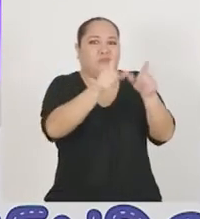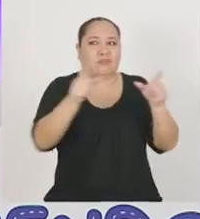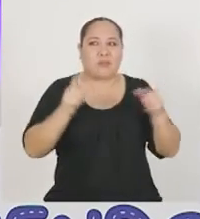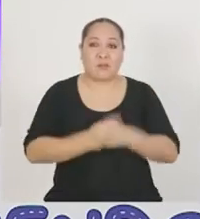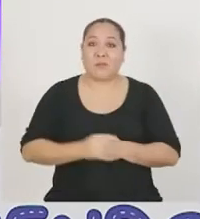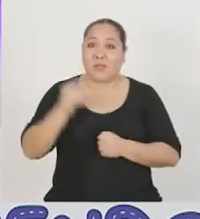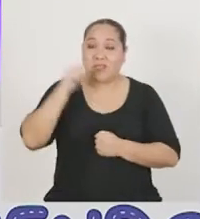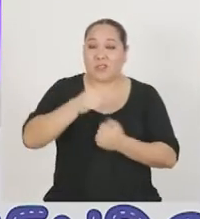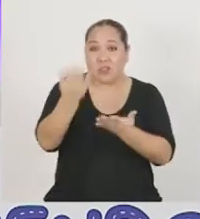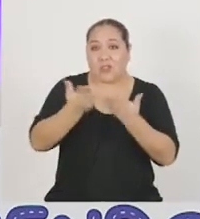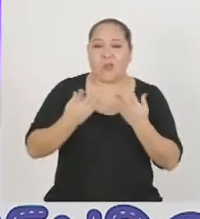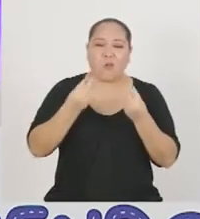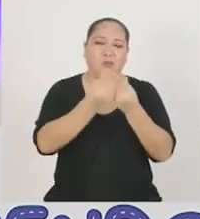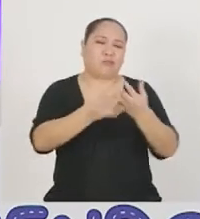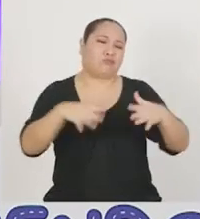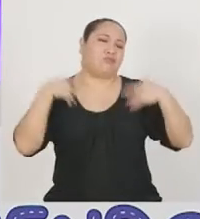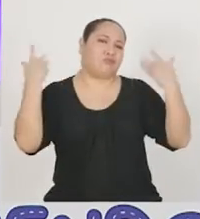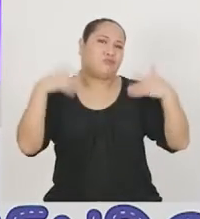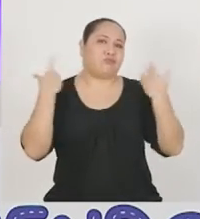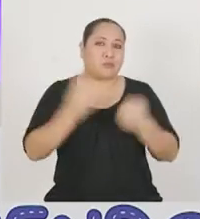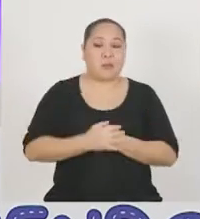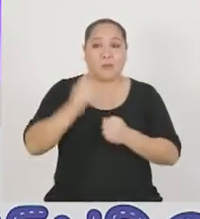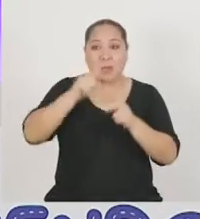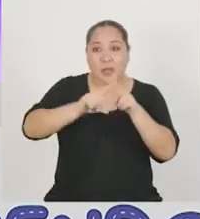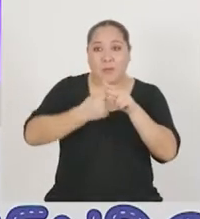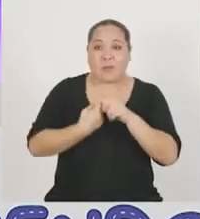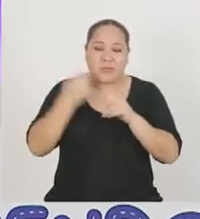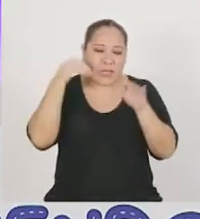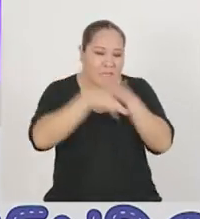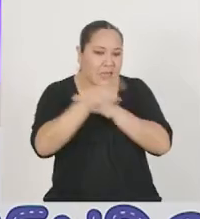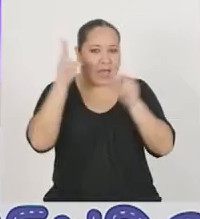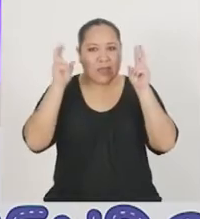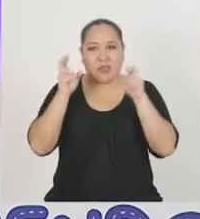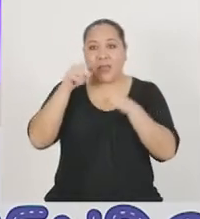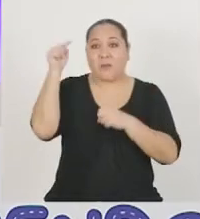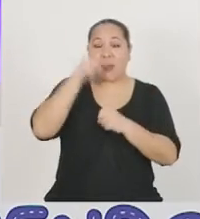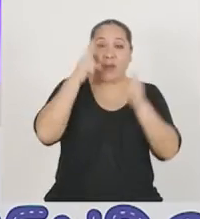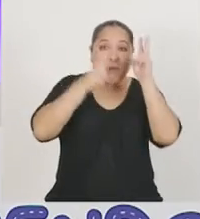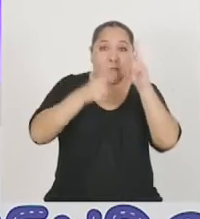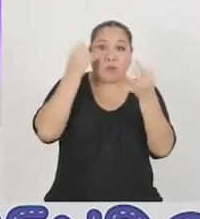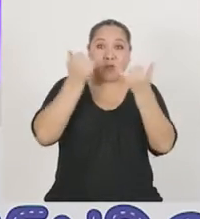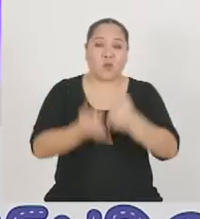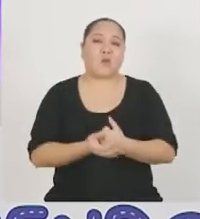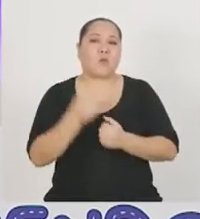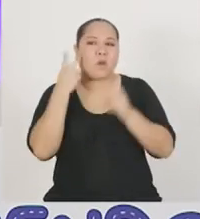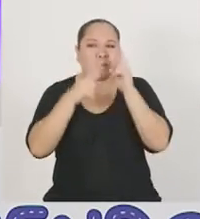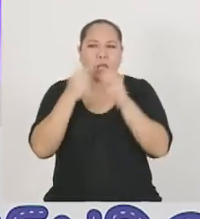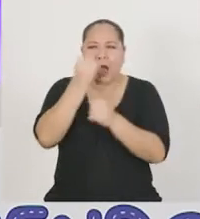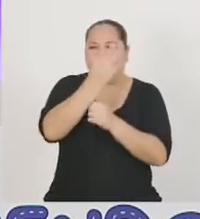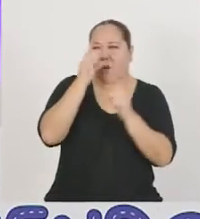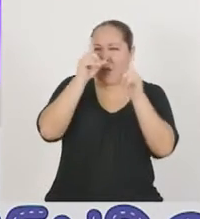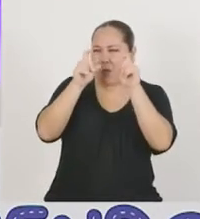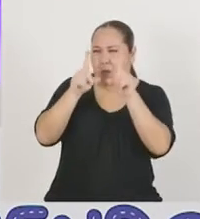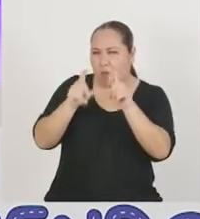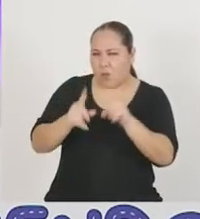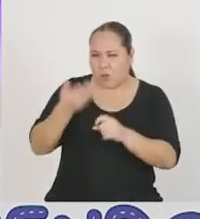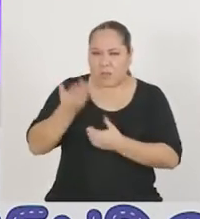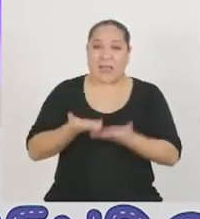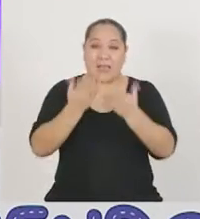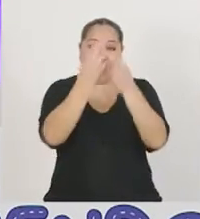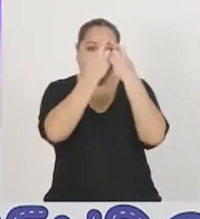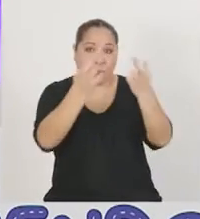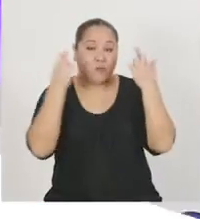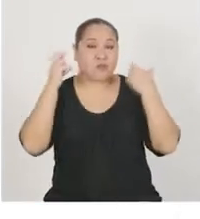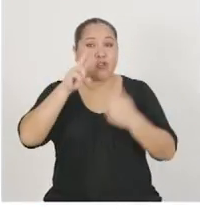da mucha alegría. Para empezar a entrar en el tema que nos ha tocado hoy, vamos a ver unas preguntas que les hicieron a nuestra promo 2021